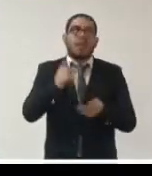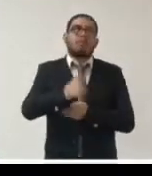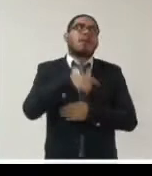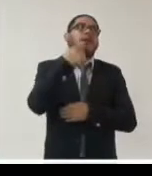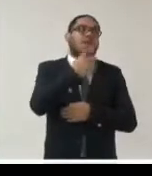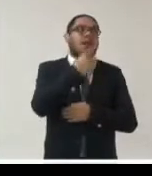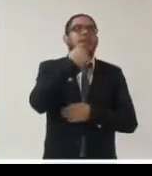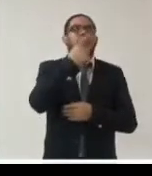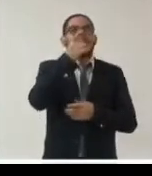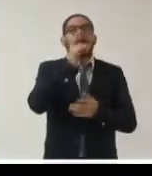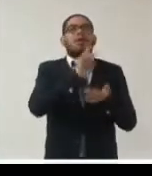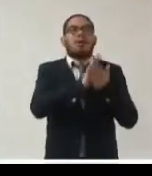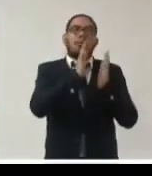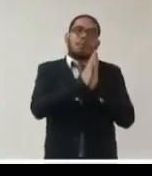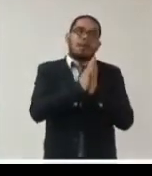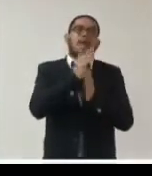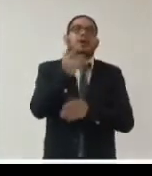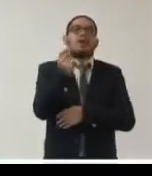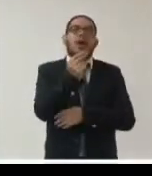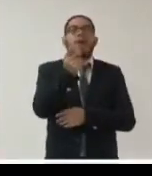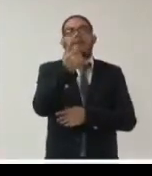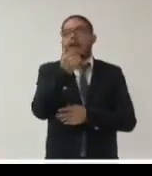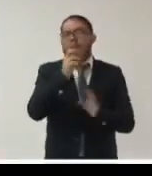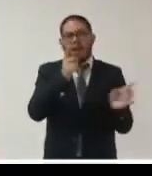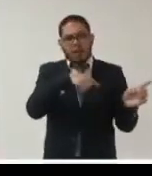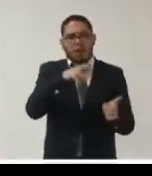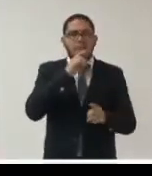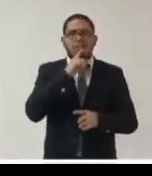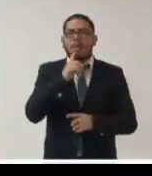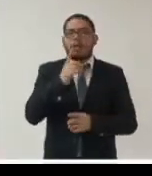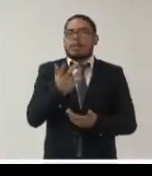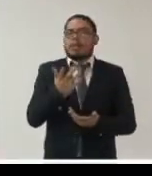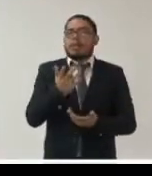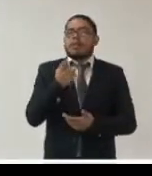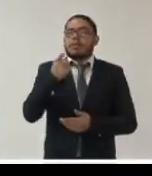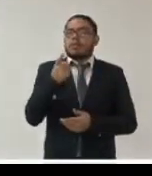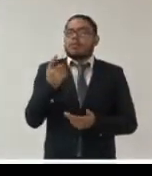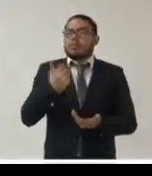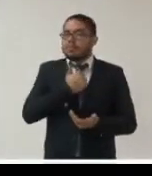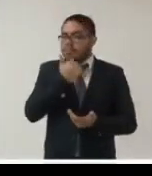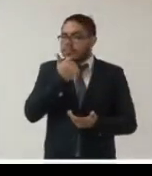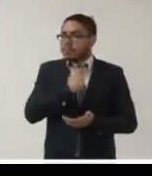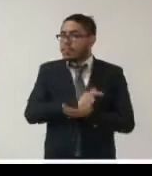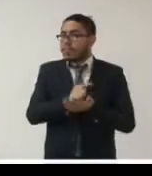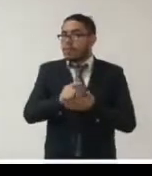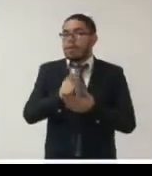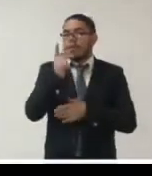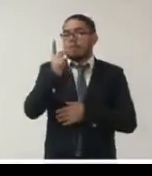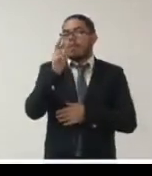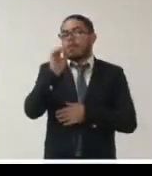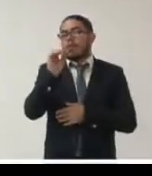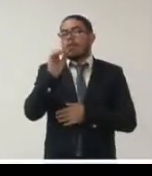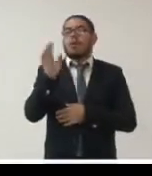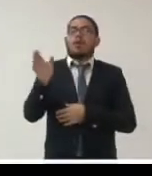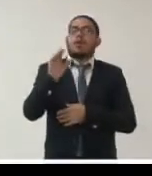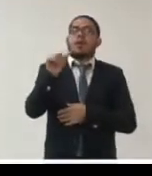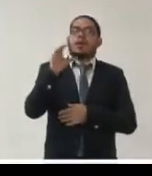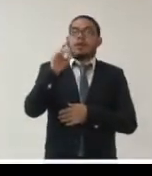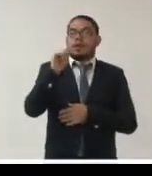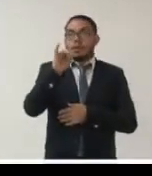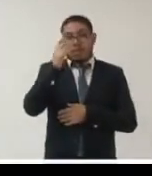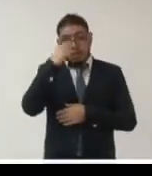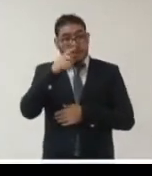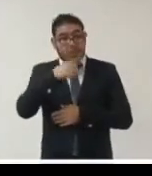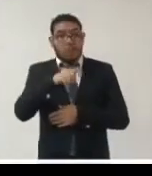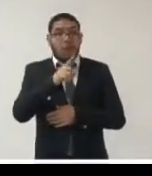sistemas electrónicos en específico se acordó la creación de un micrositio de transparencia proactiva esto no quiere decir que no